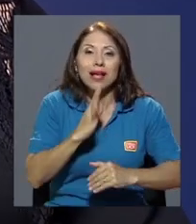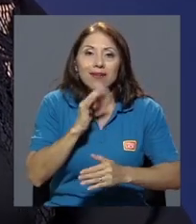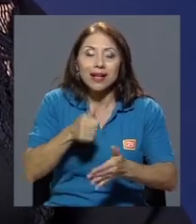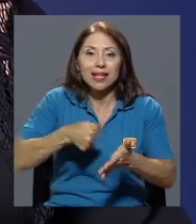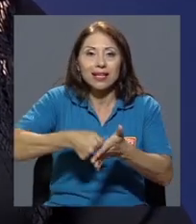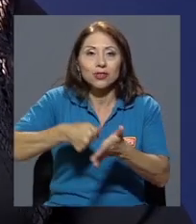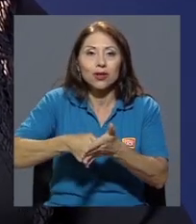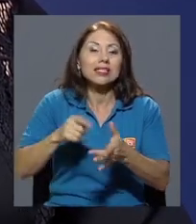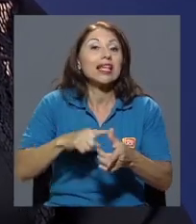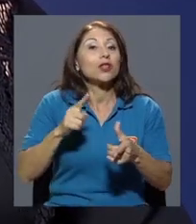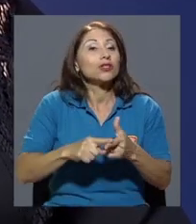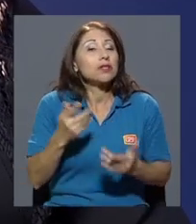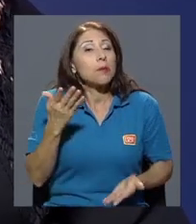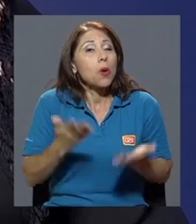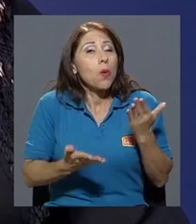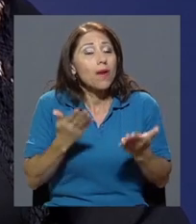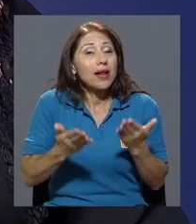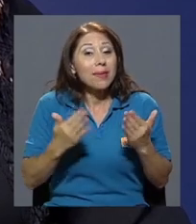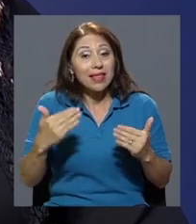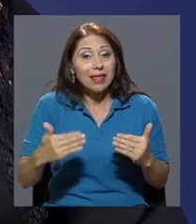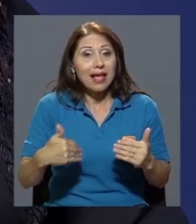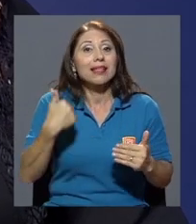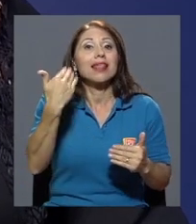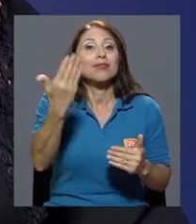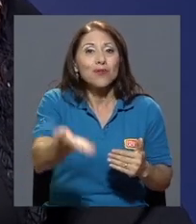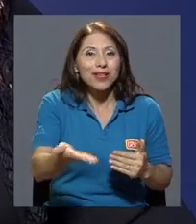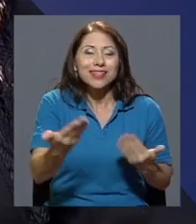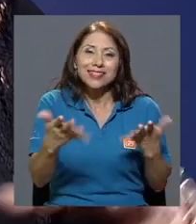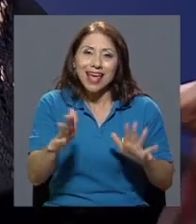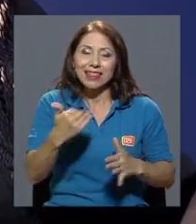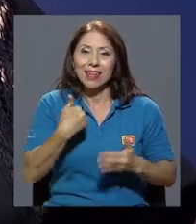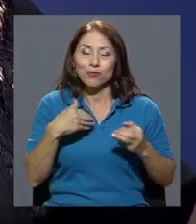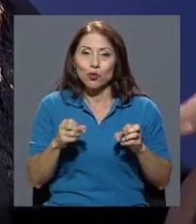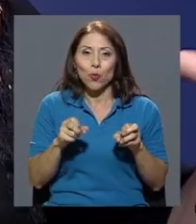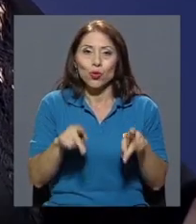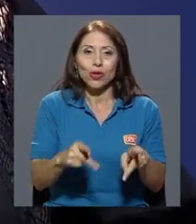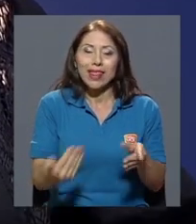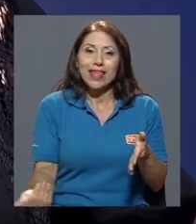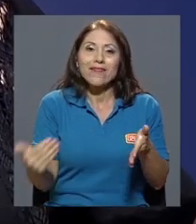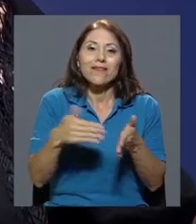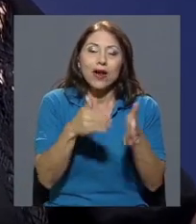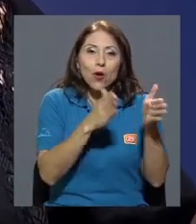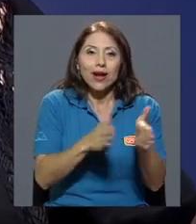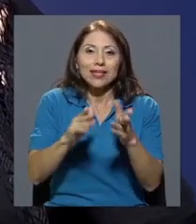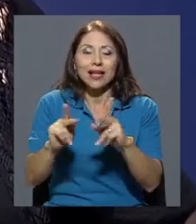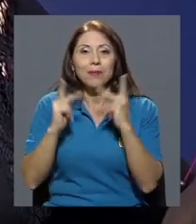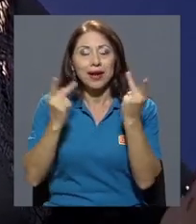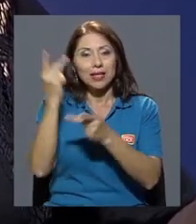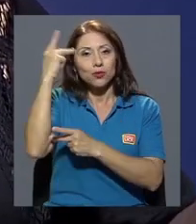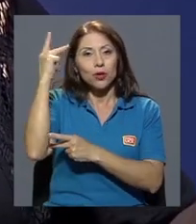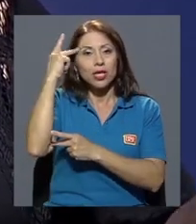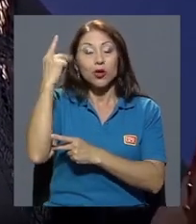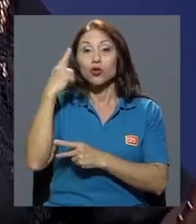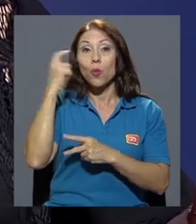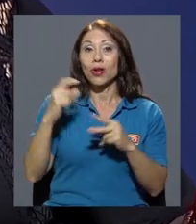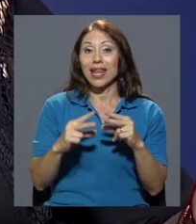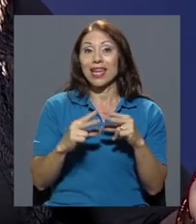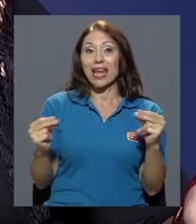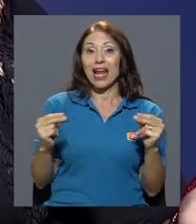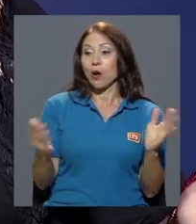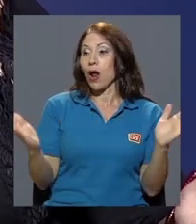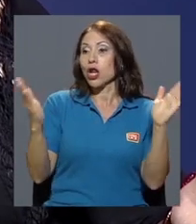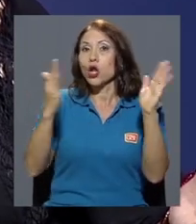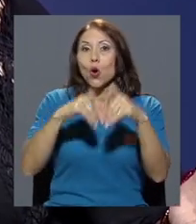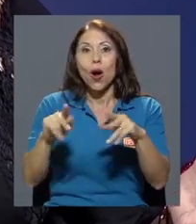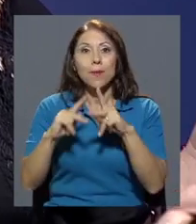Entonces, muy probablemente hasta después de ese periodo vamos a tener oportunidad de reorganizar partidos políticos porque en Nicaragua tampoco